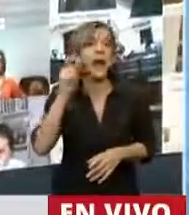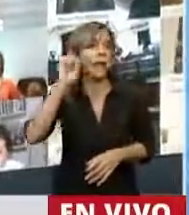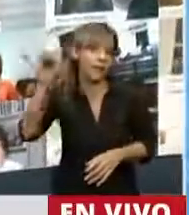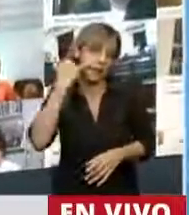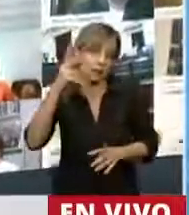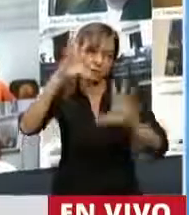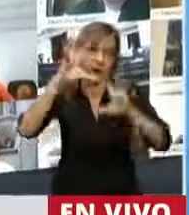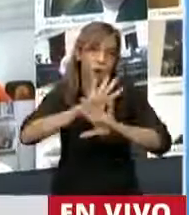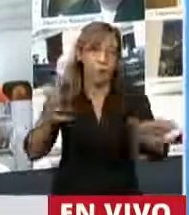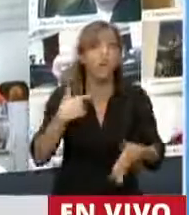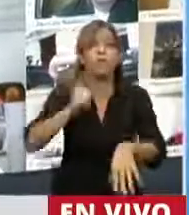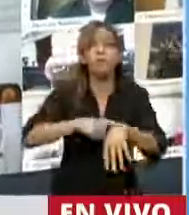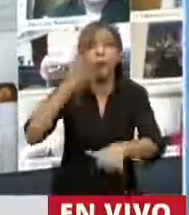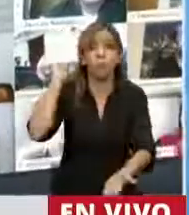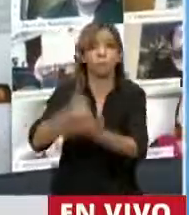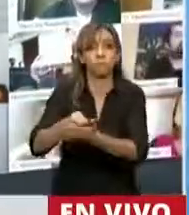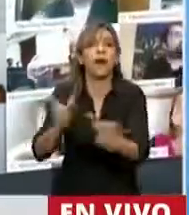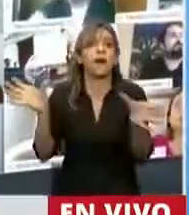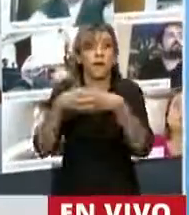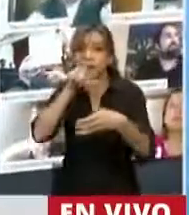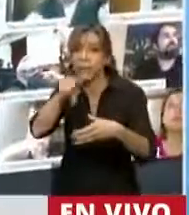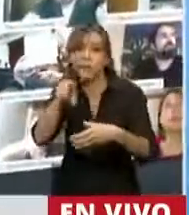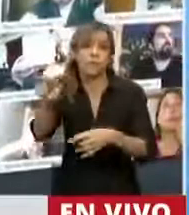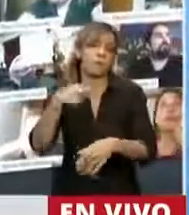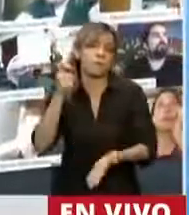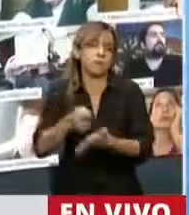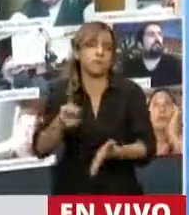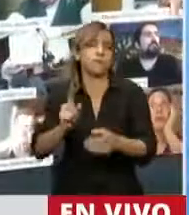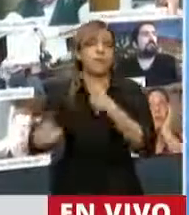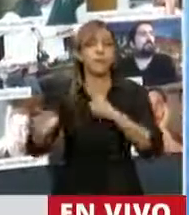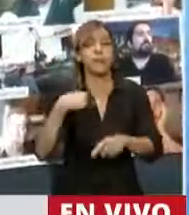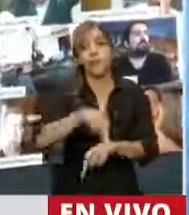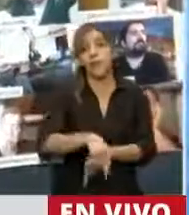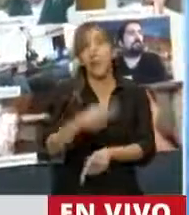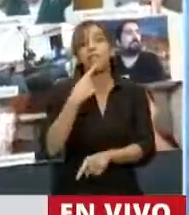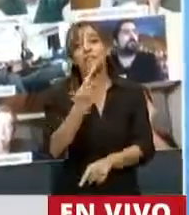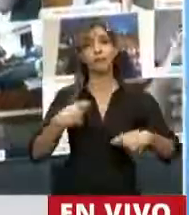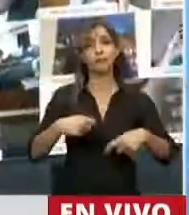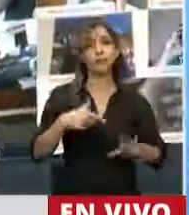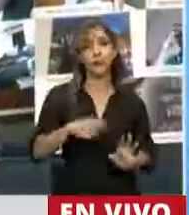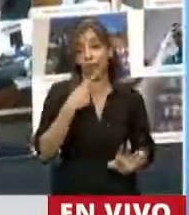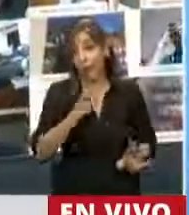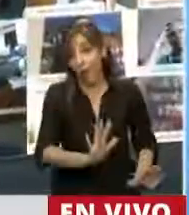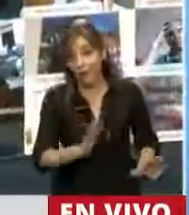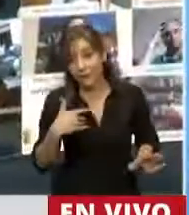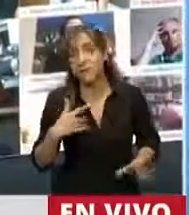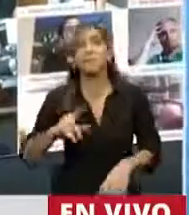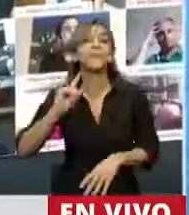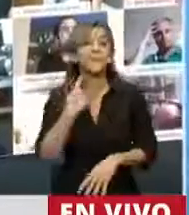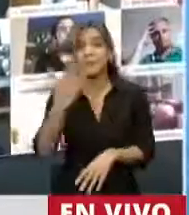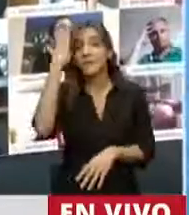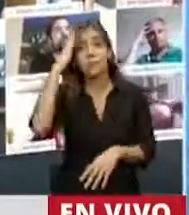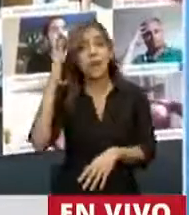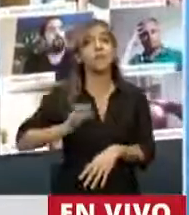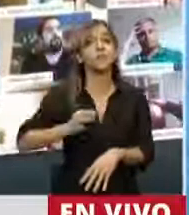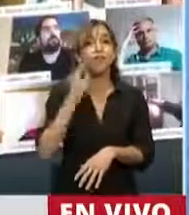todos lo recuerdan, el que pagó cash a los fondos buitres y que hoy opinaba que el gobierno fue blando en la negociación. 13 de marzo del 2016.